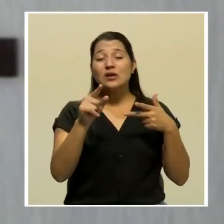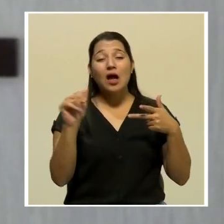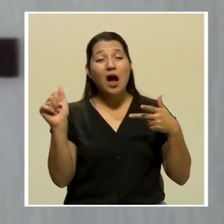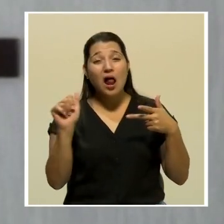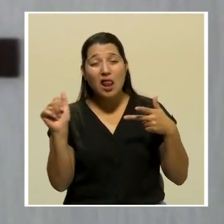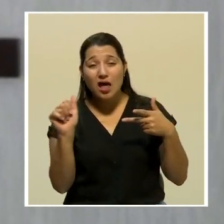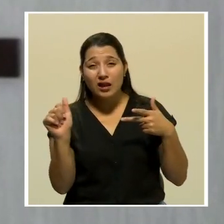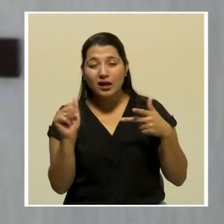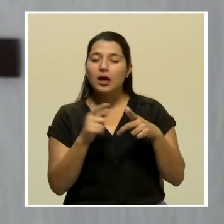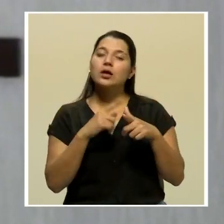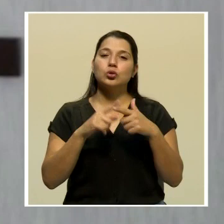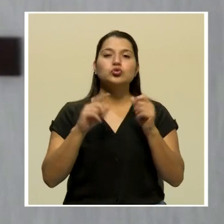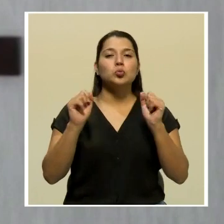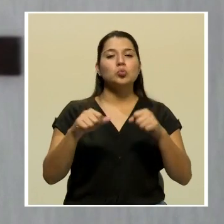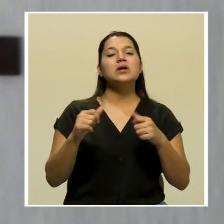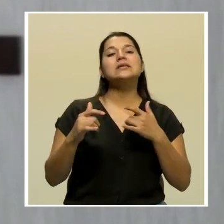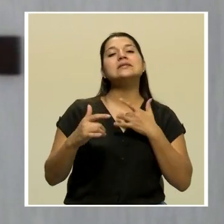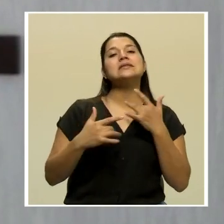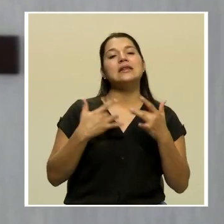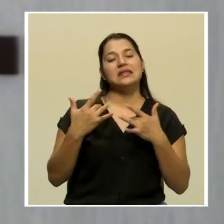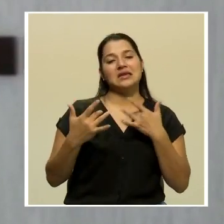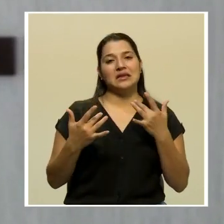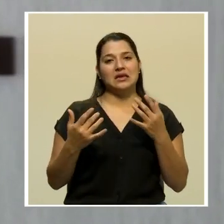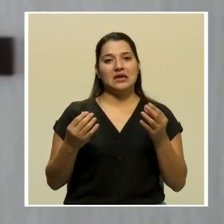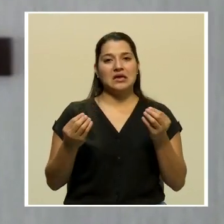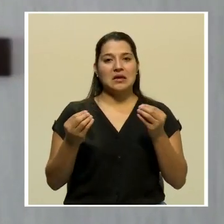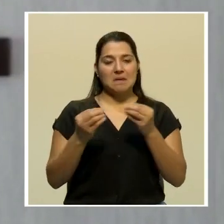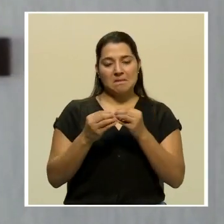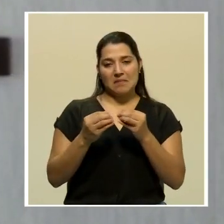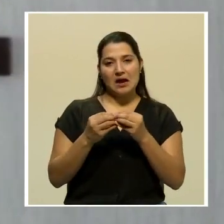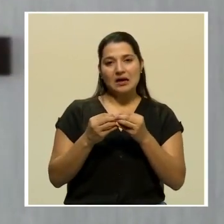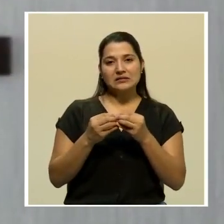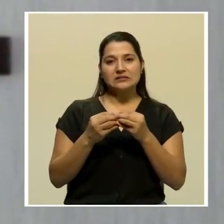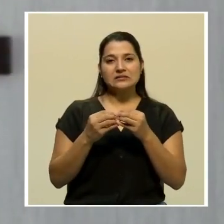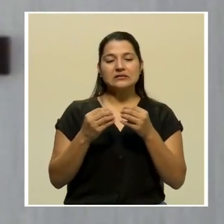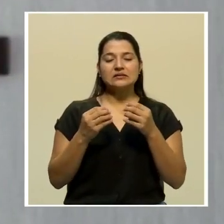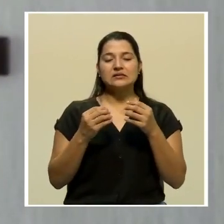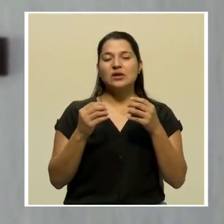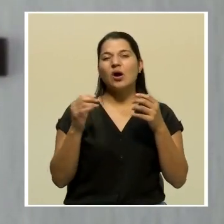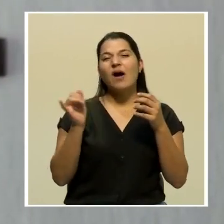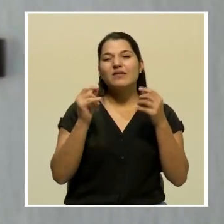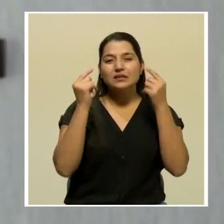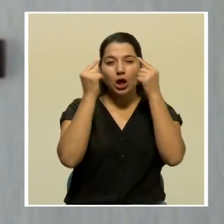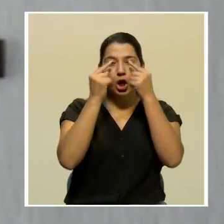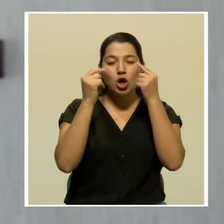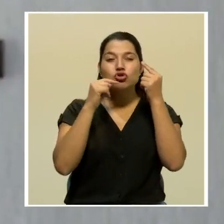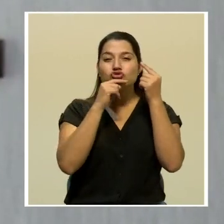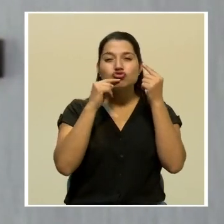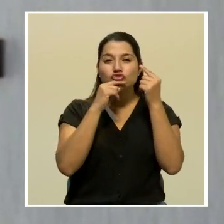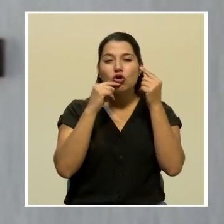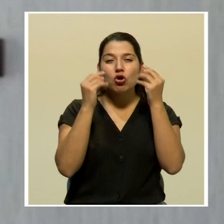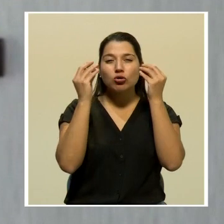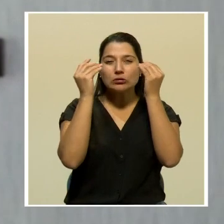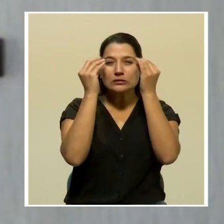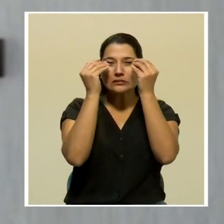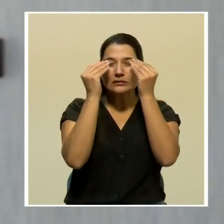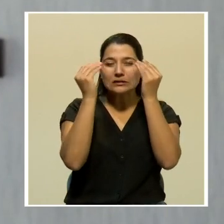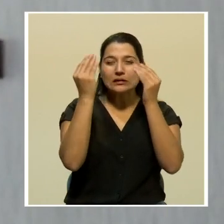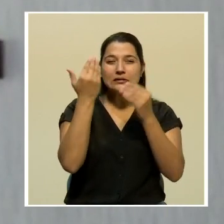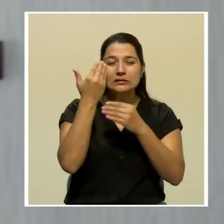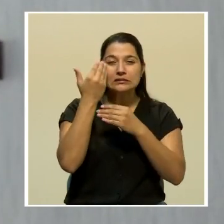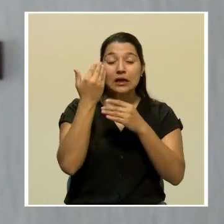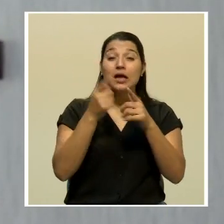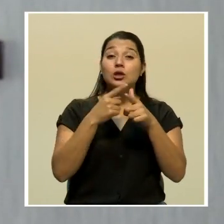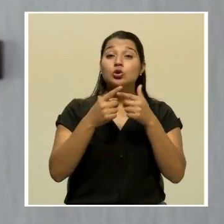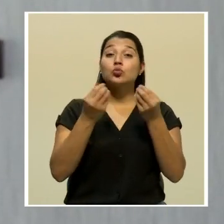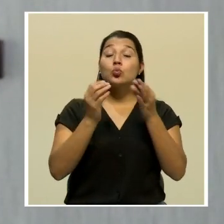pueden sentir mayores síntomas asociados a la misma, entre el ojo rojo, la picación en sus ojos, la sensación de basurita, con lo cual es